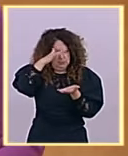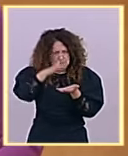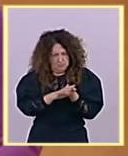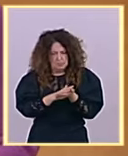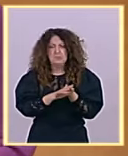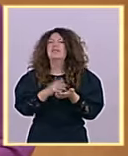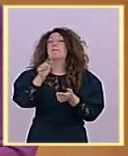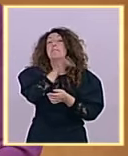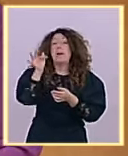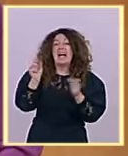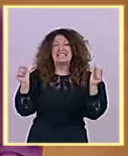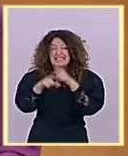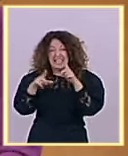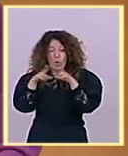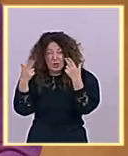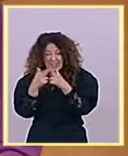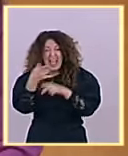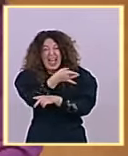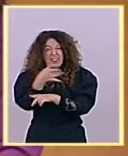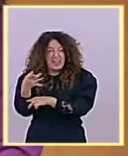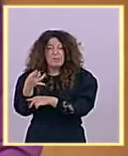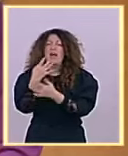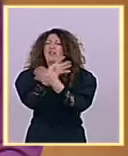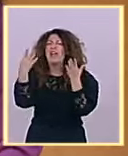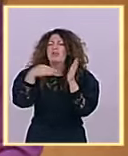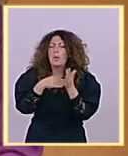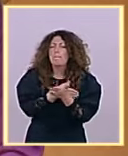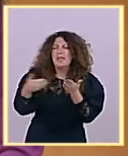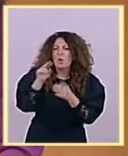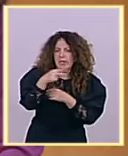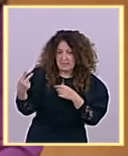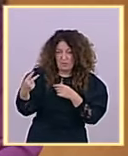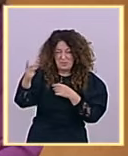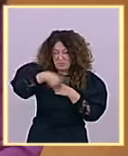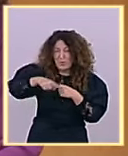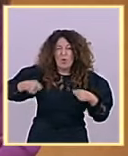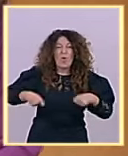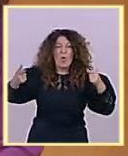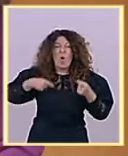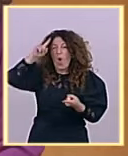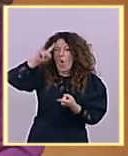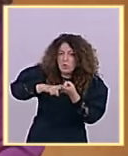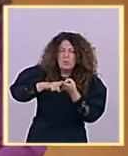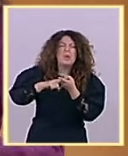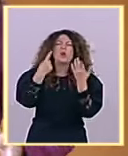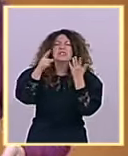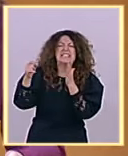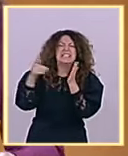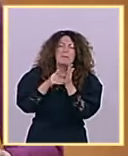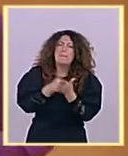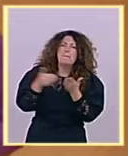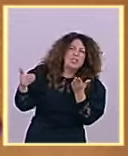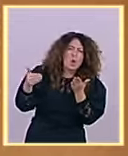de euros y ustedes consumieron más de 60.000 millones que se quedaron la hucha de las pensiones a